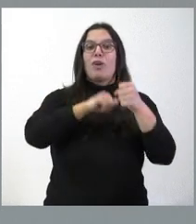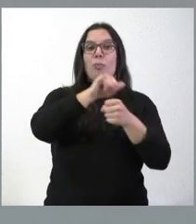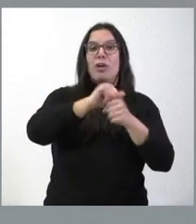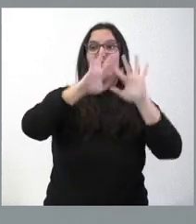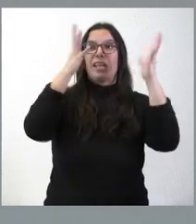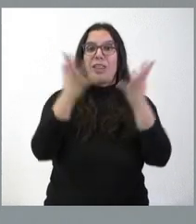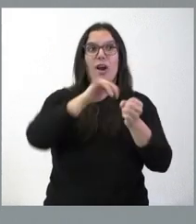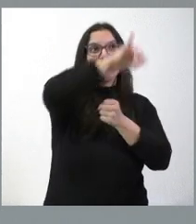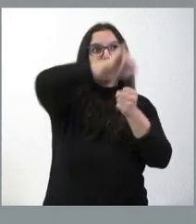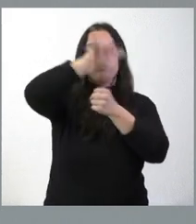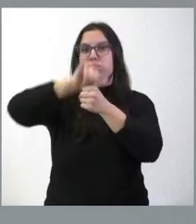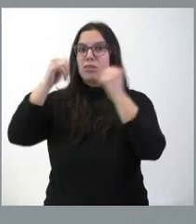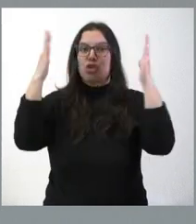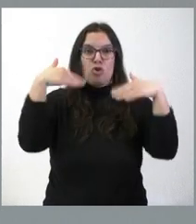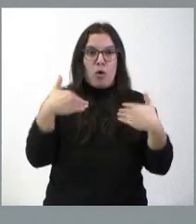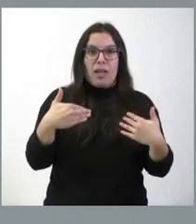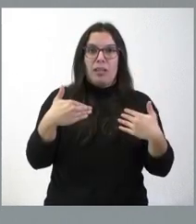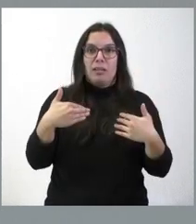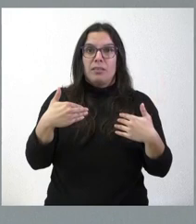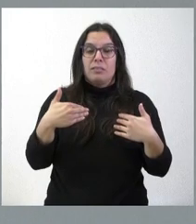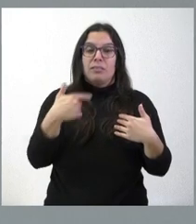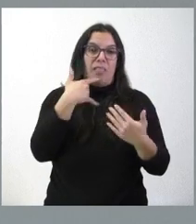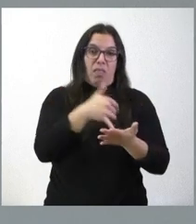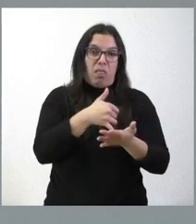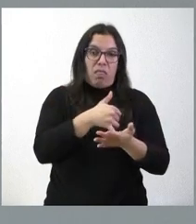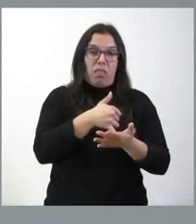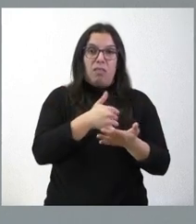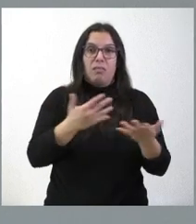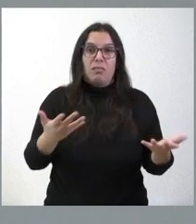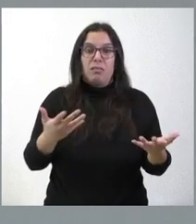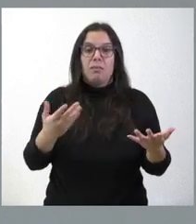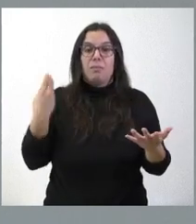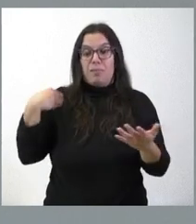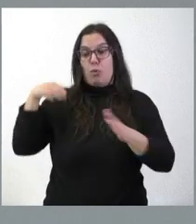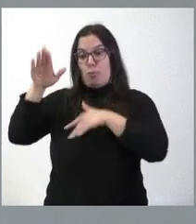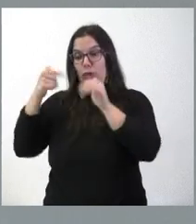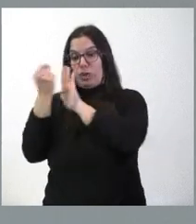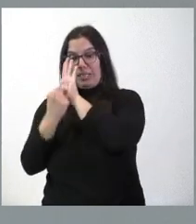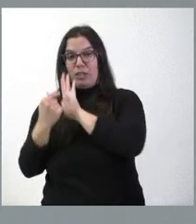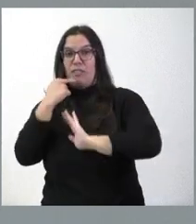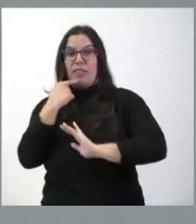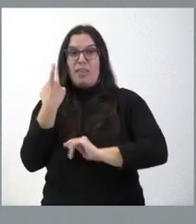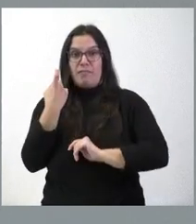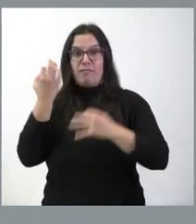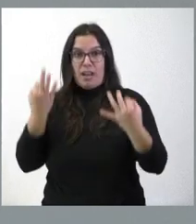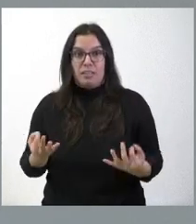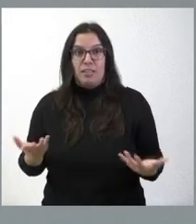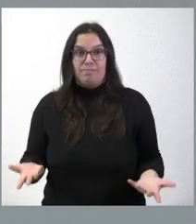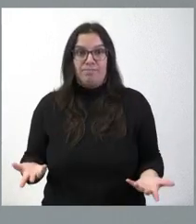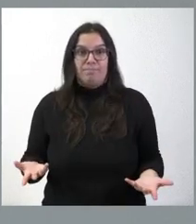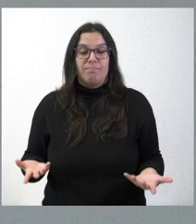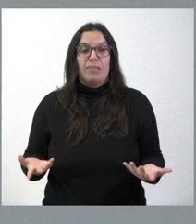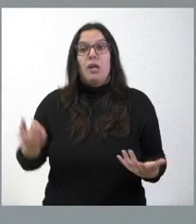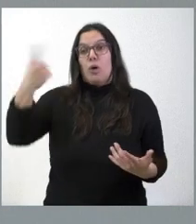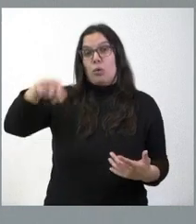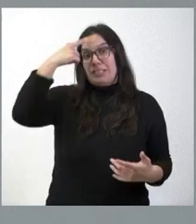internacionales que las califica de deficientes en los términos que la convocatoria exigía. Saben ustedes